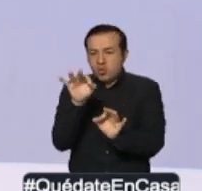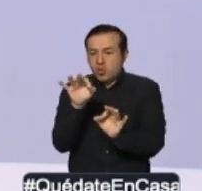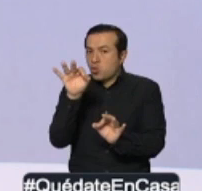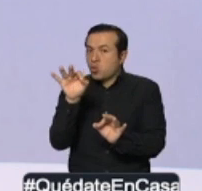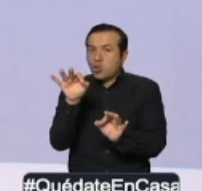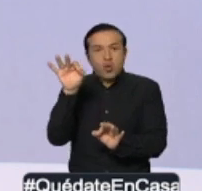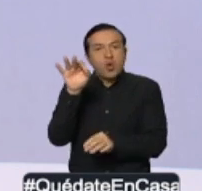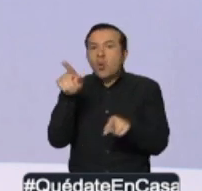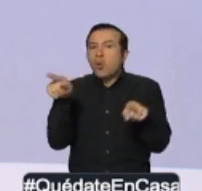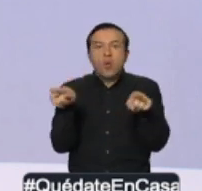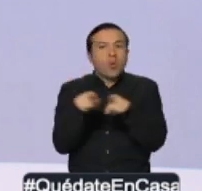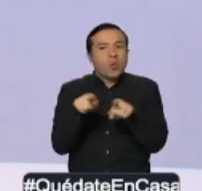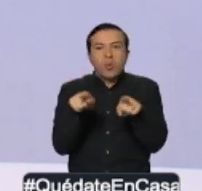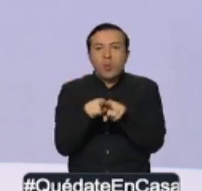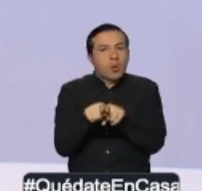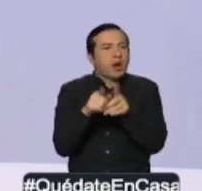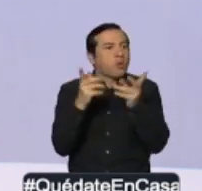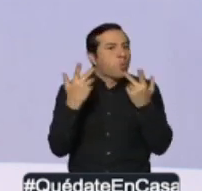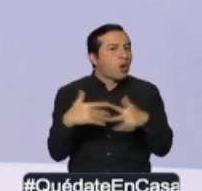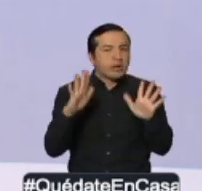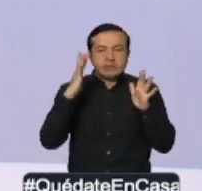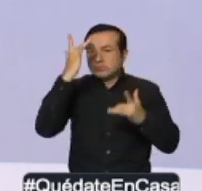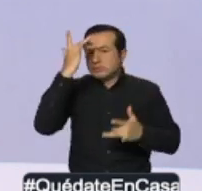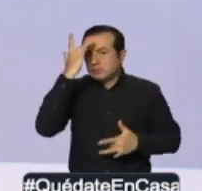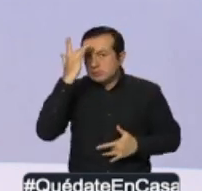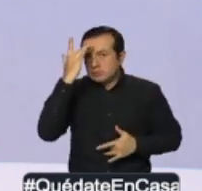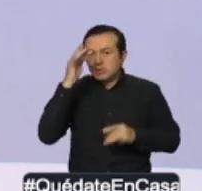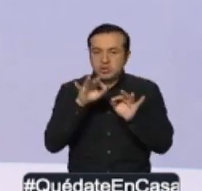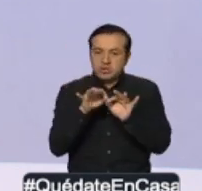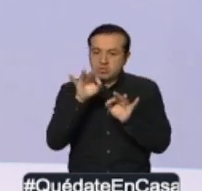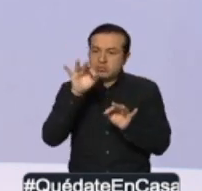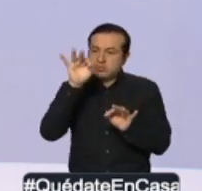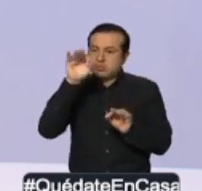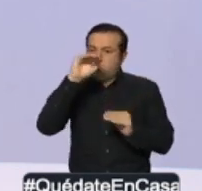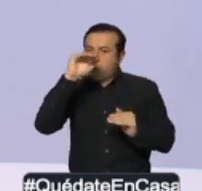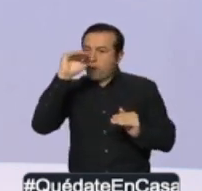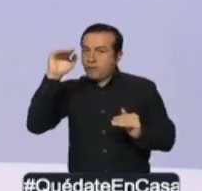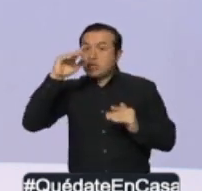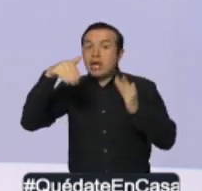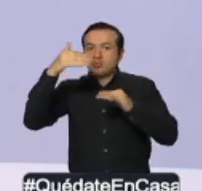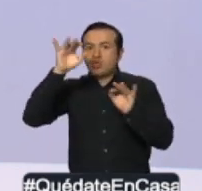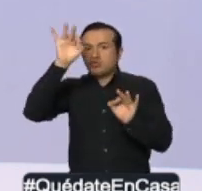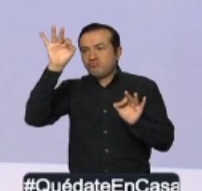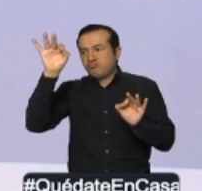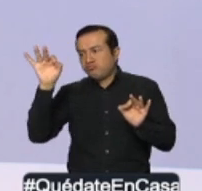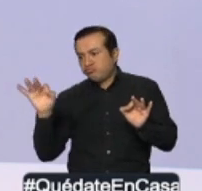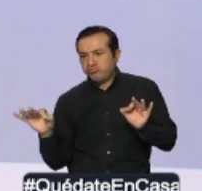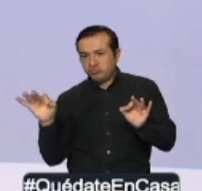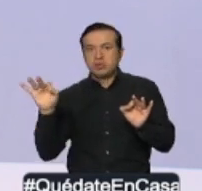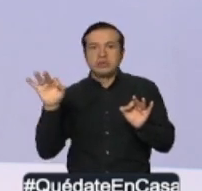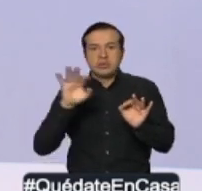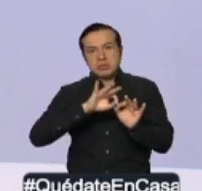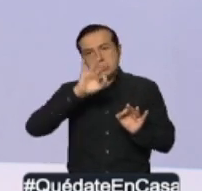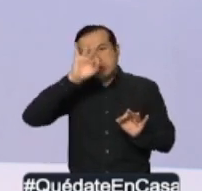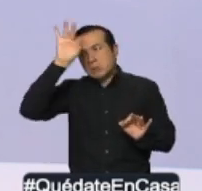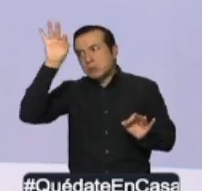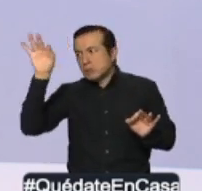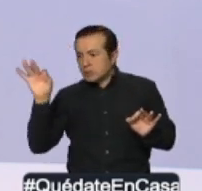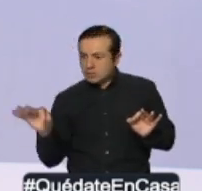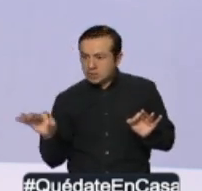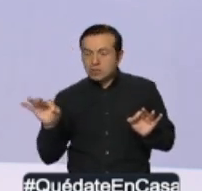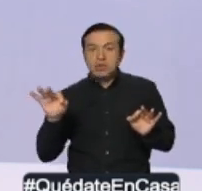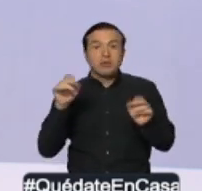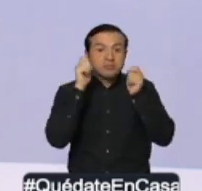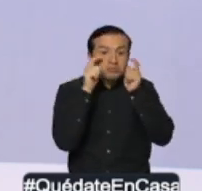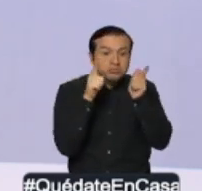forma que en cualquier epidemia, ascenso, meseta y descenso. Las acciones de contención, vigilancia